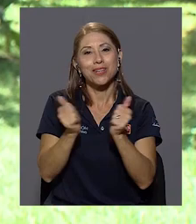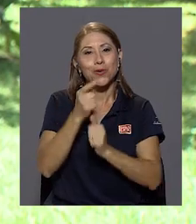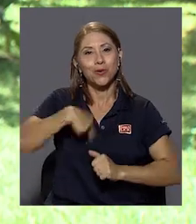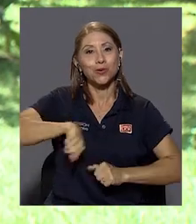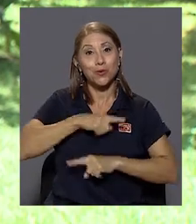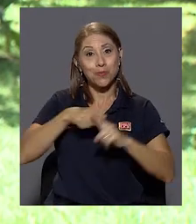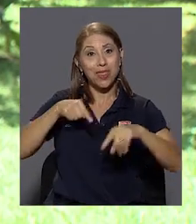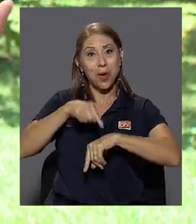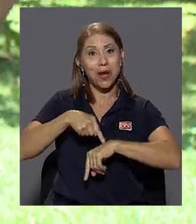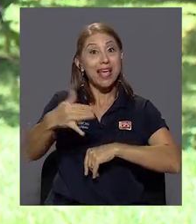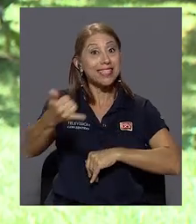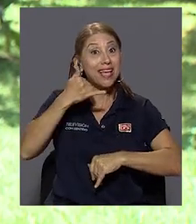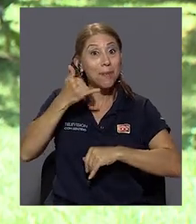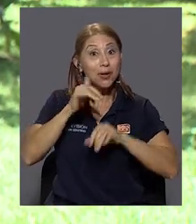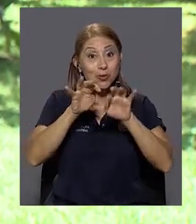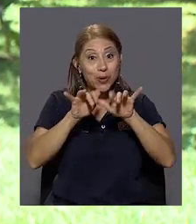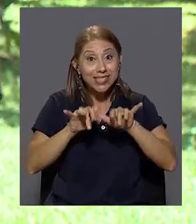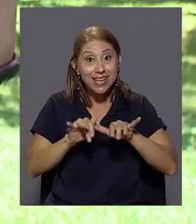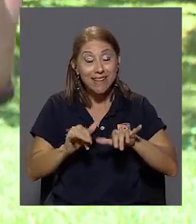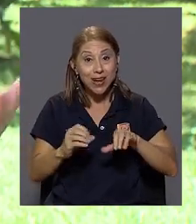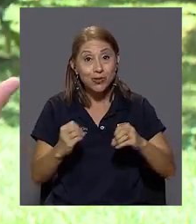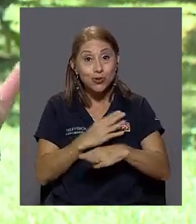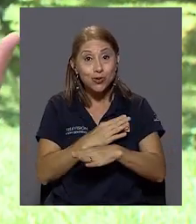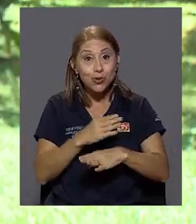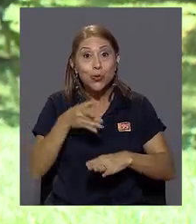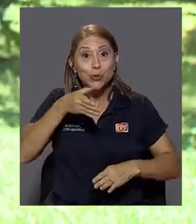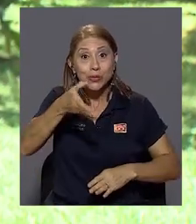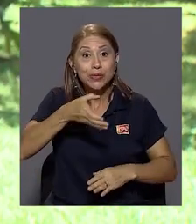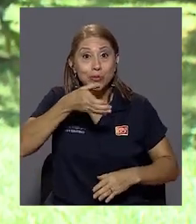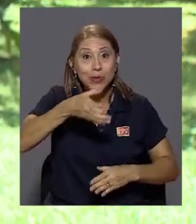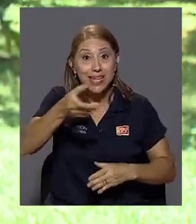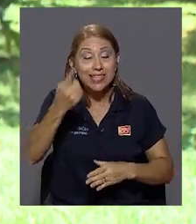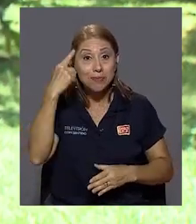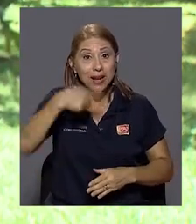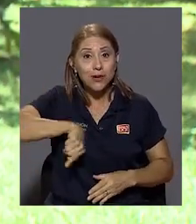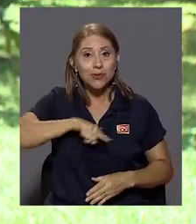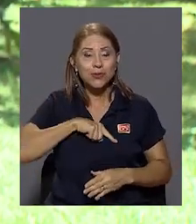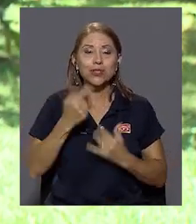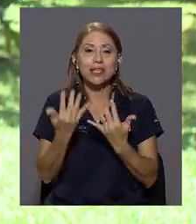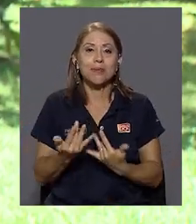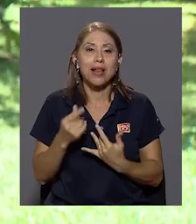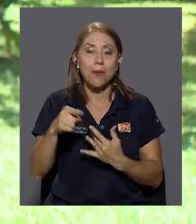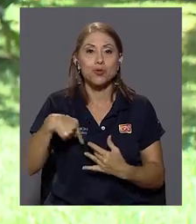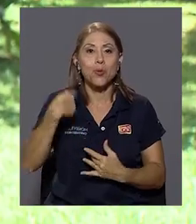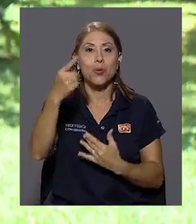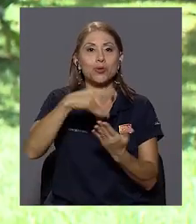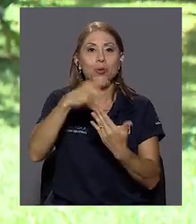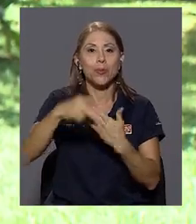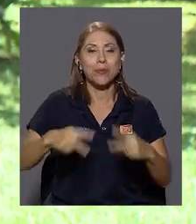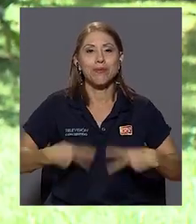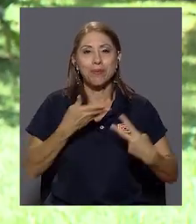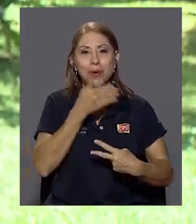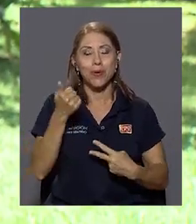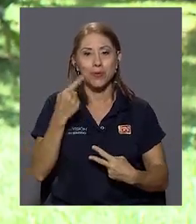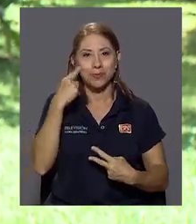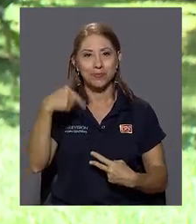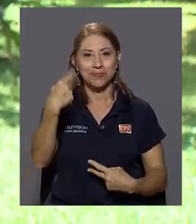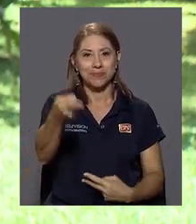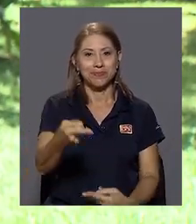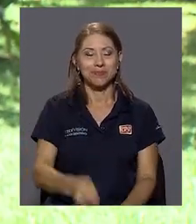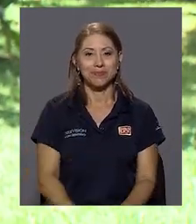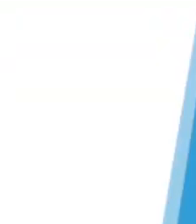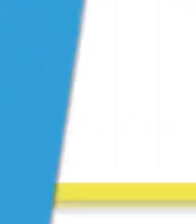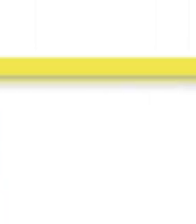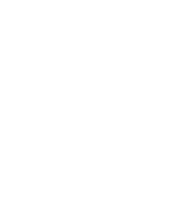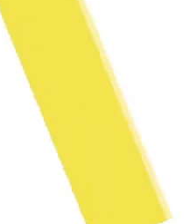esta media hora. Llámenos o escríbanos si tiene algunas sugerencias para nosotros. Le esperamos en nuestro próximo capítulo de Vivir Mejor. Hasta